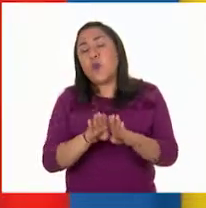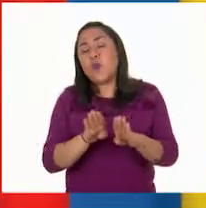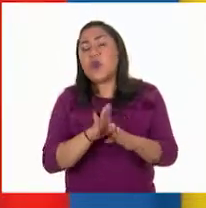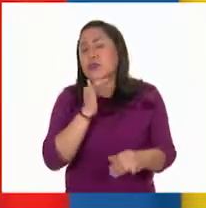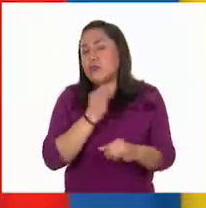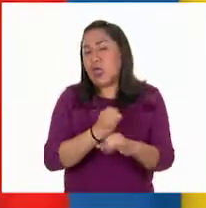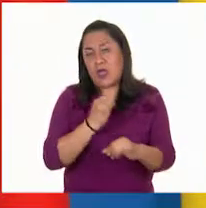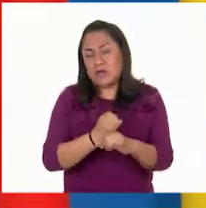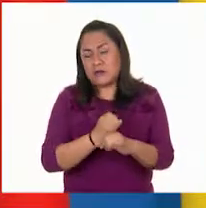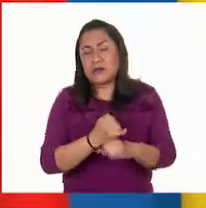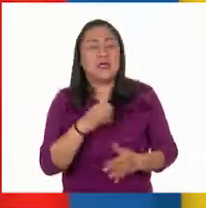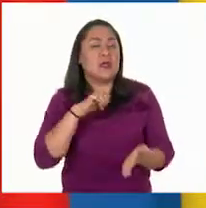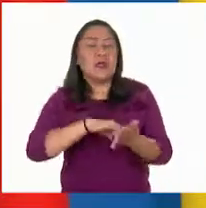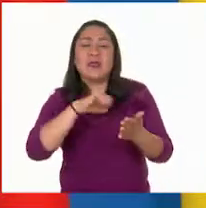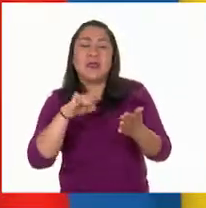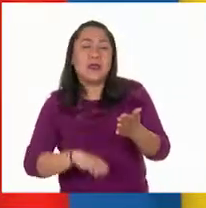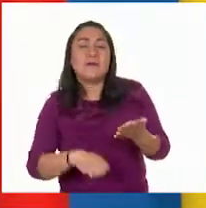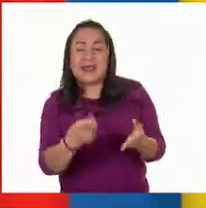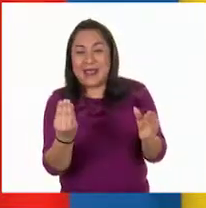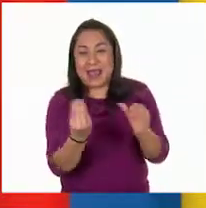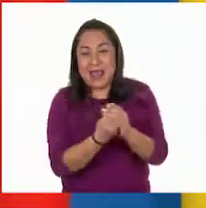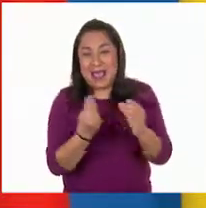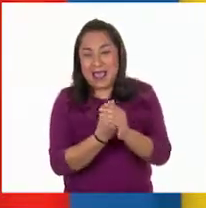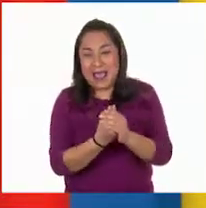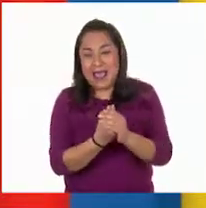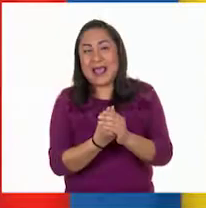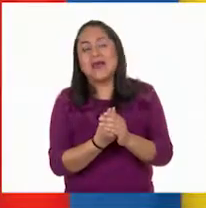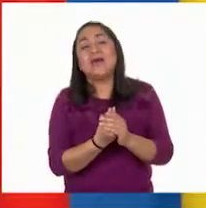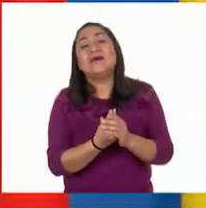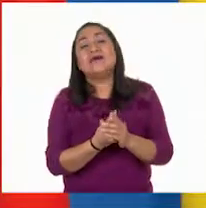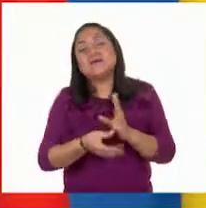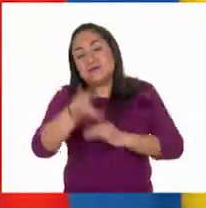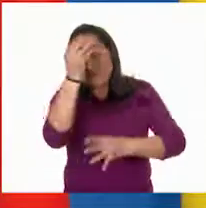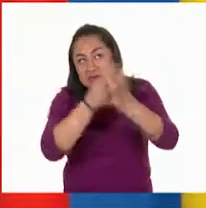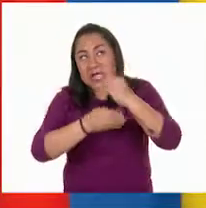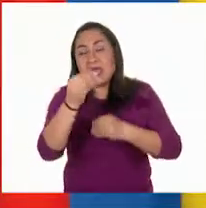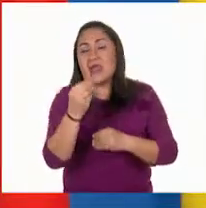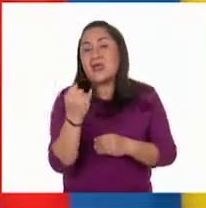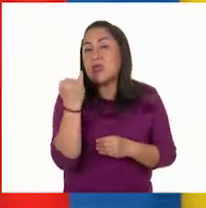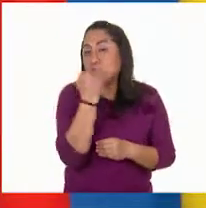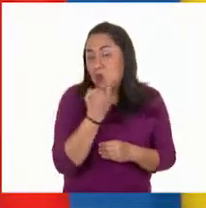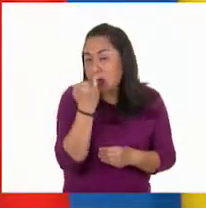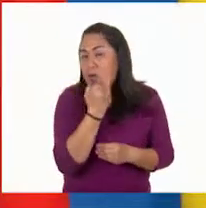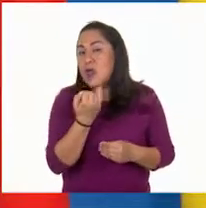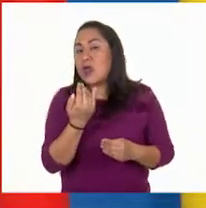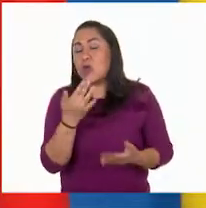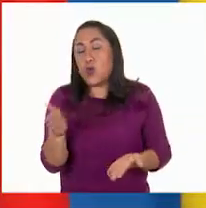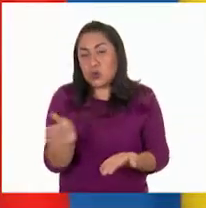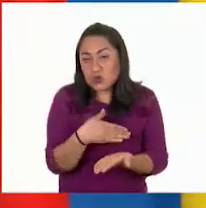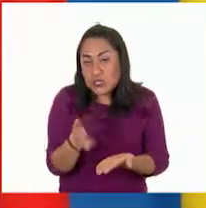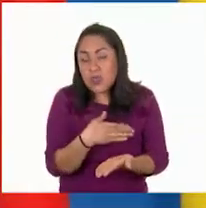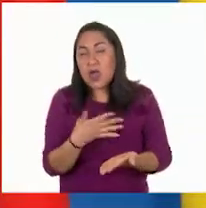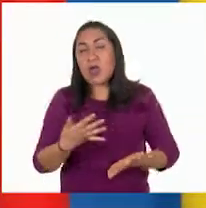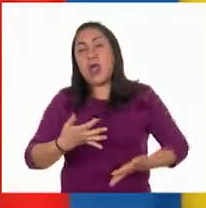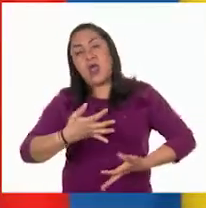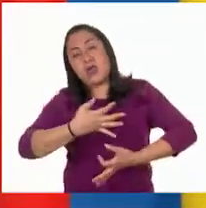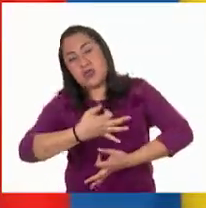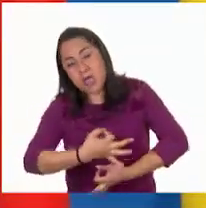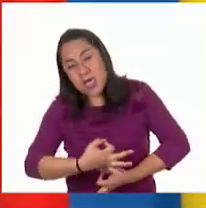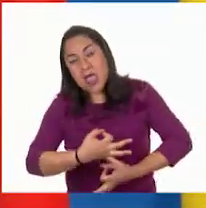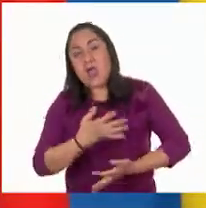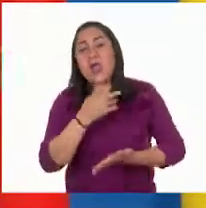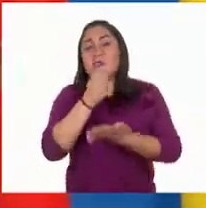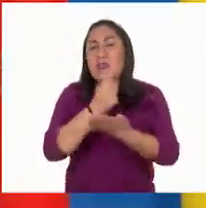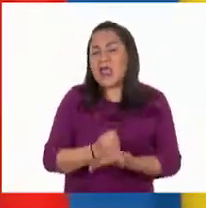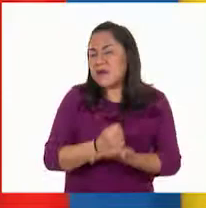Un ejemplo son las clases en línea de algún idioma, de cocina, de yoga, sesiones terapéuticas,